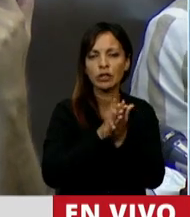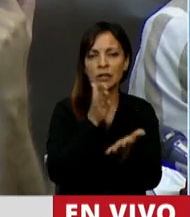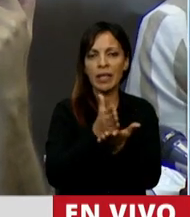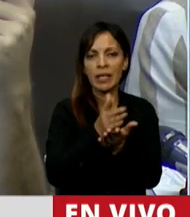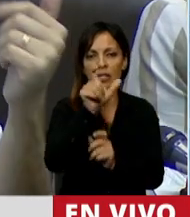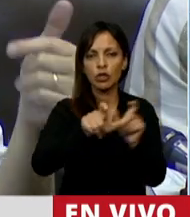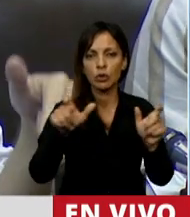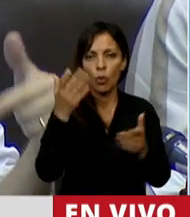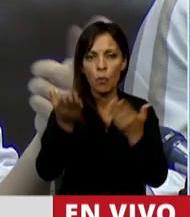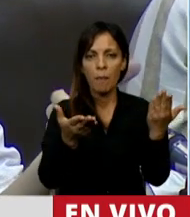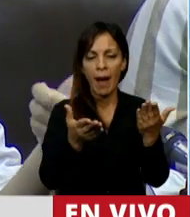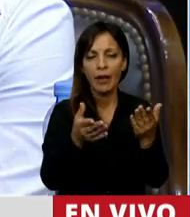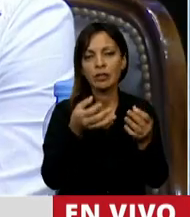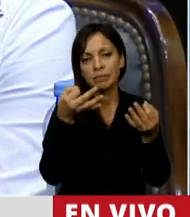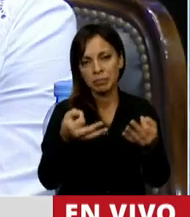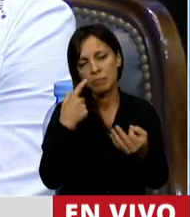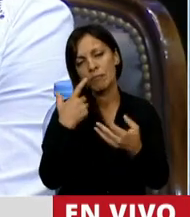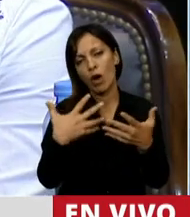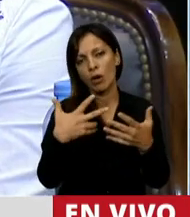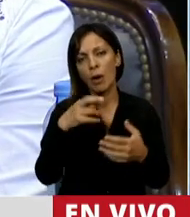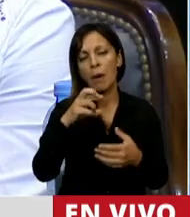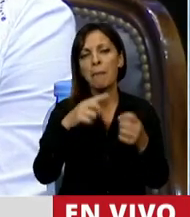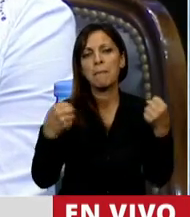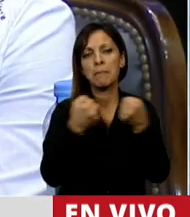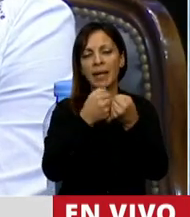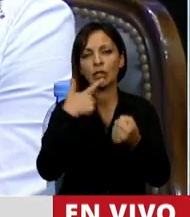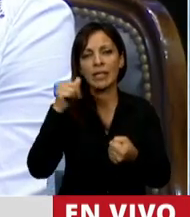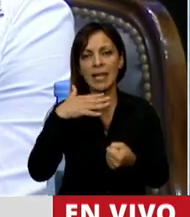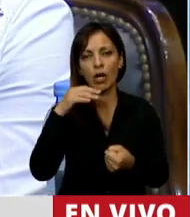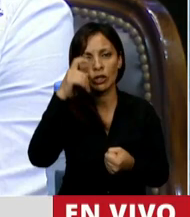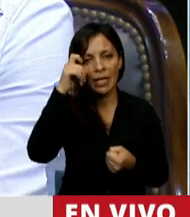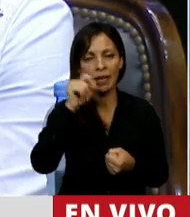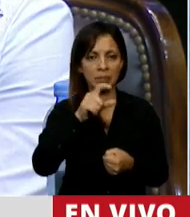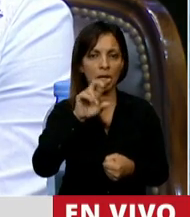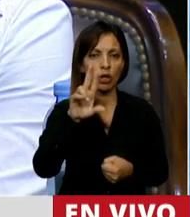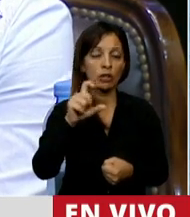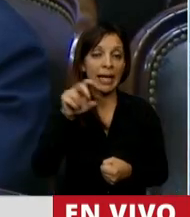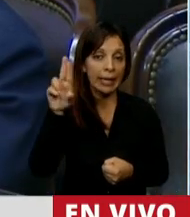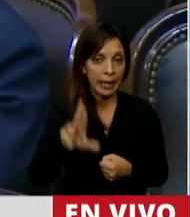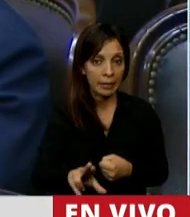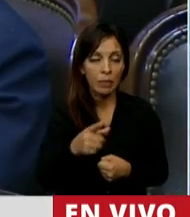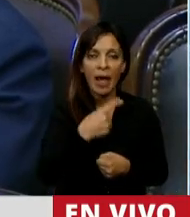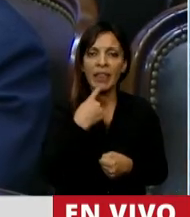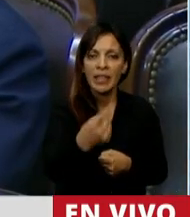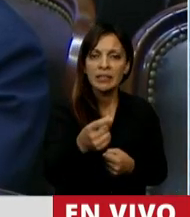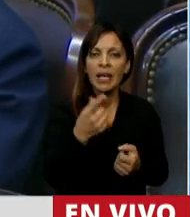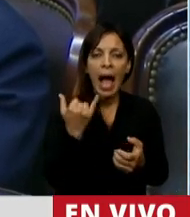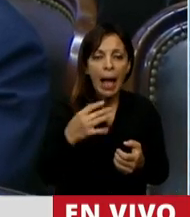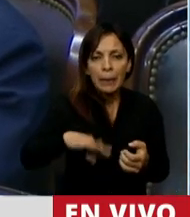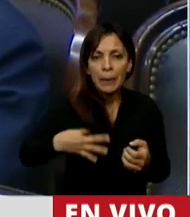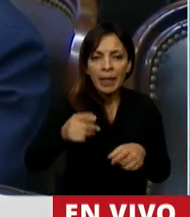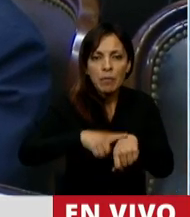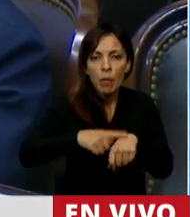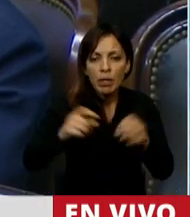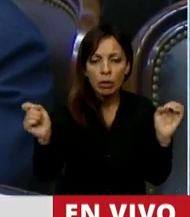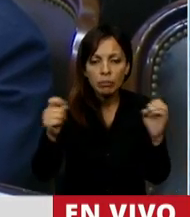Humanos, conocido como Pacto de San José de Costa Rica. Pero que habla desde la concepción, que hay vida desde la concepción. Ni